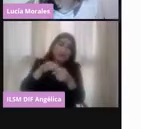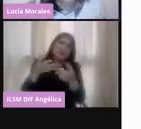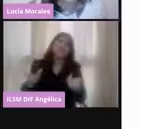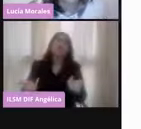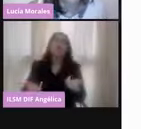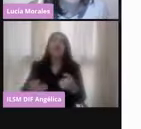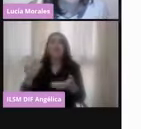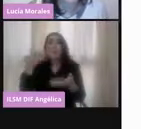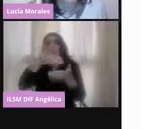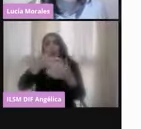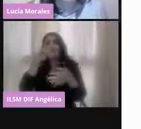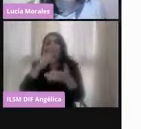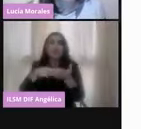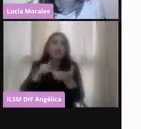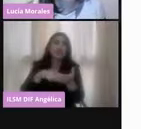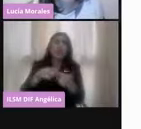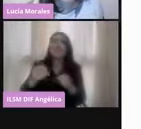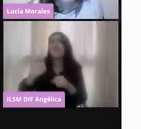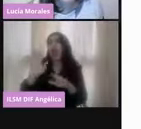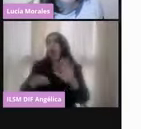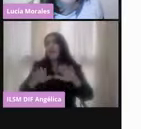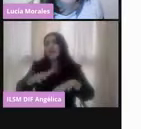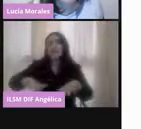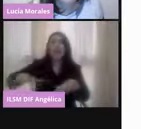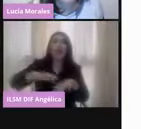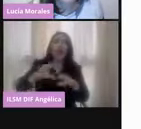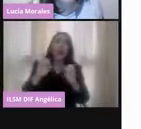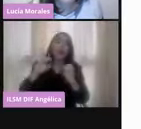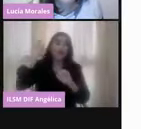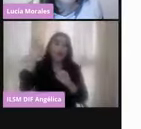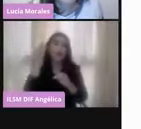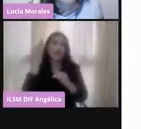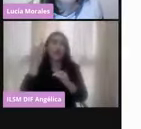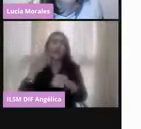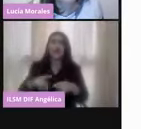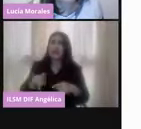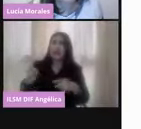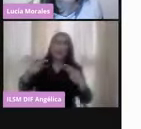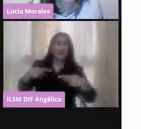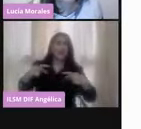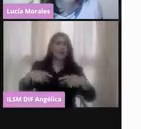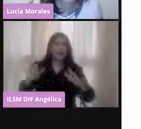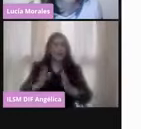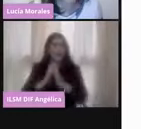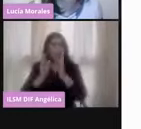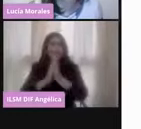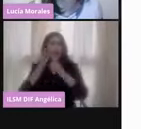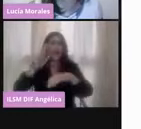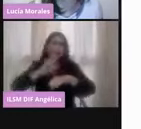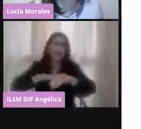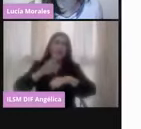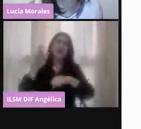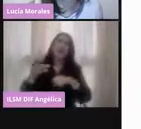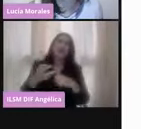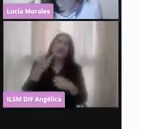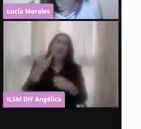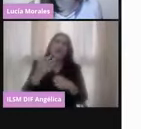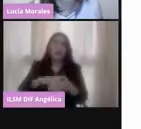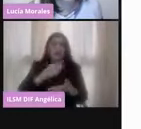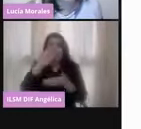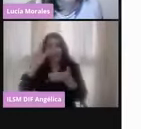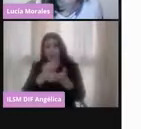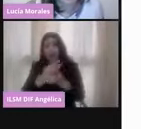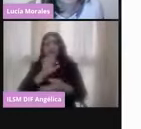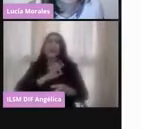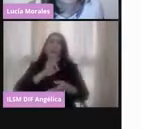o federales o locales. La falta de involucramiento en los asuntos públicos puede erosionar la legitimidad del sistema